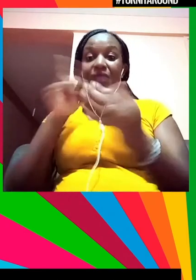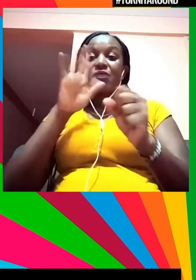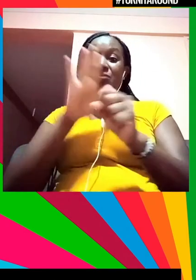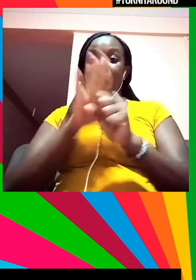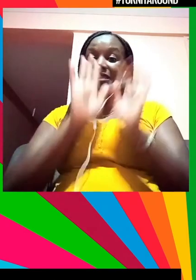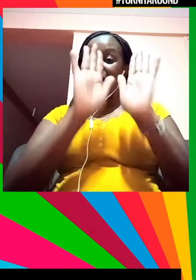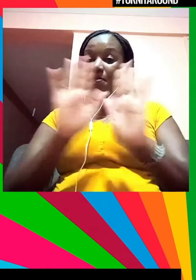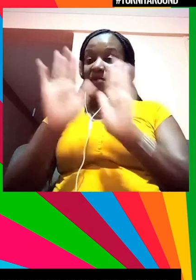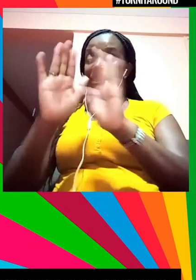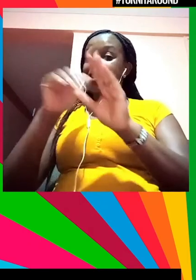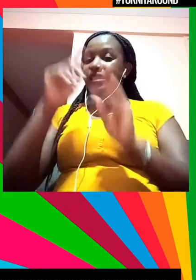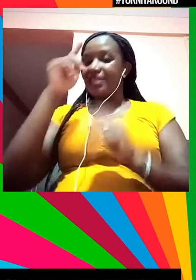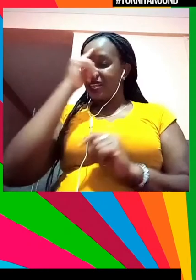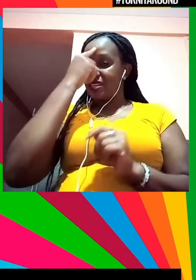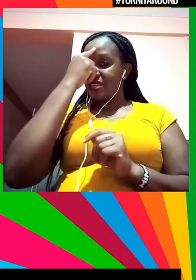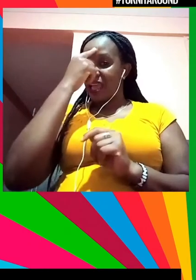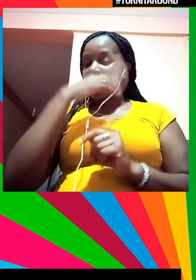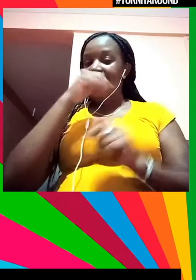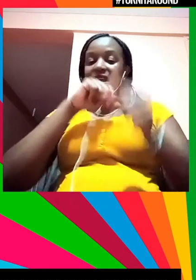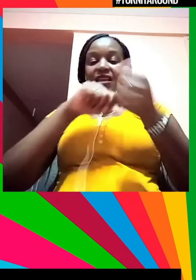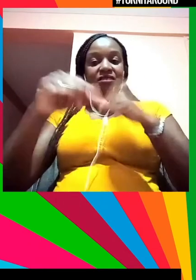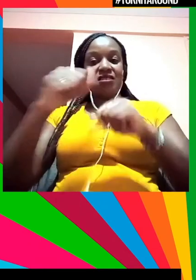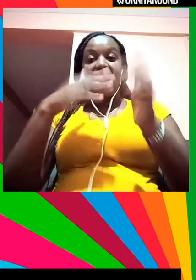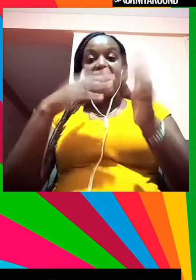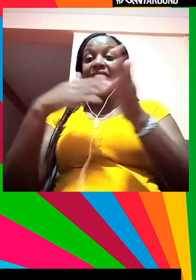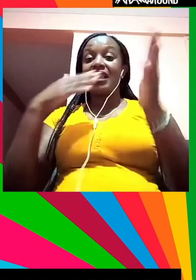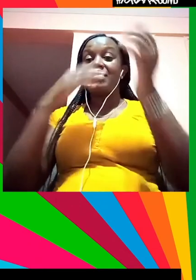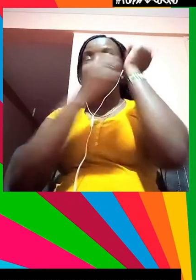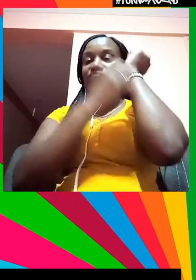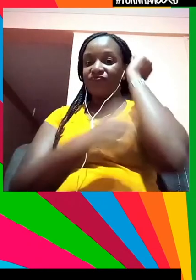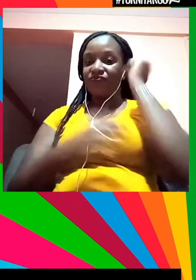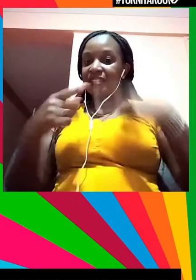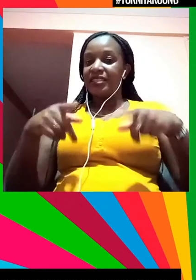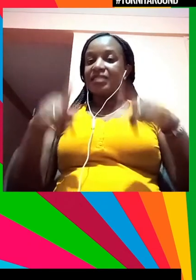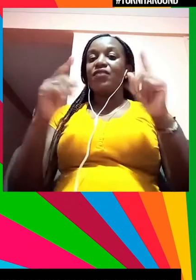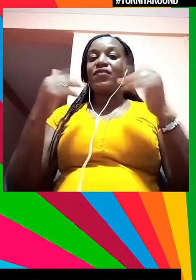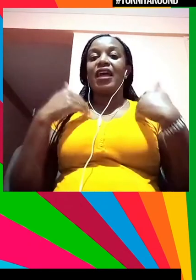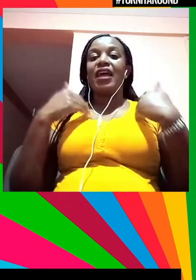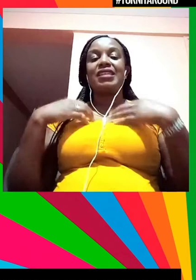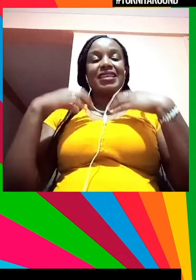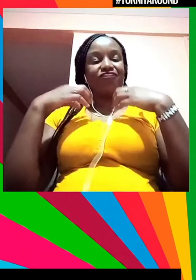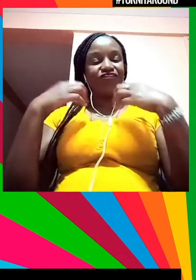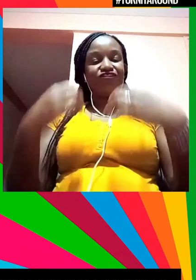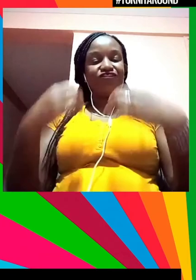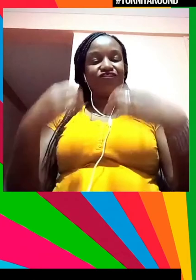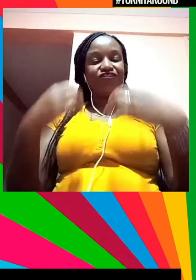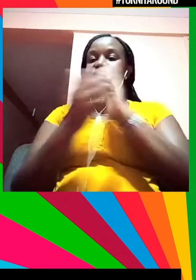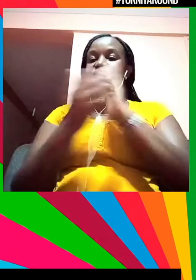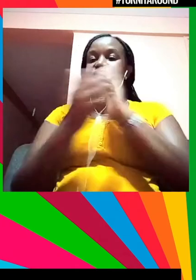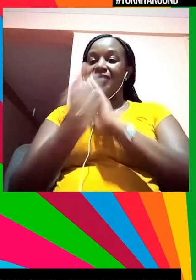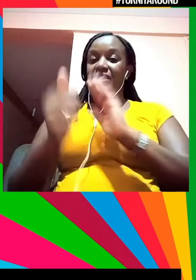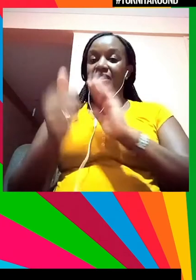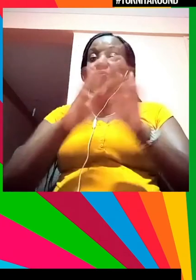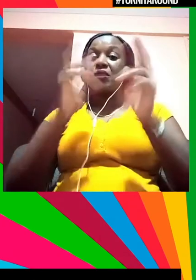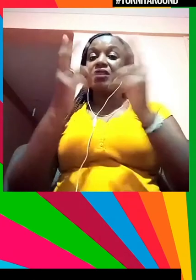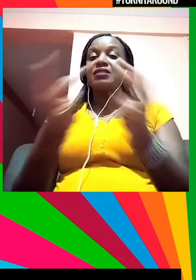Su trabajo incluye la campaña No rompas la promesa en la India, así como la llamada global para la acción contra la pobreza.